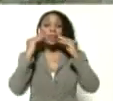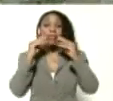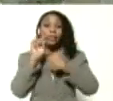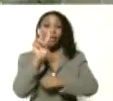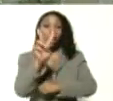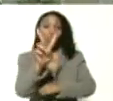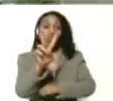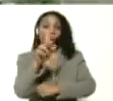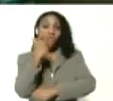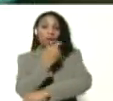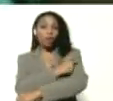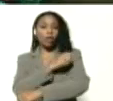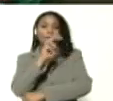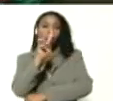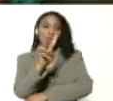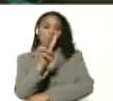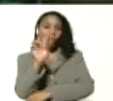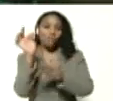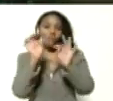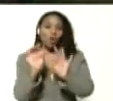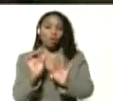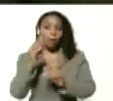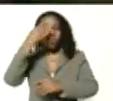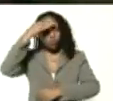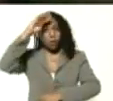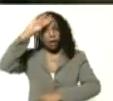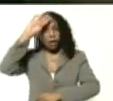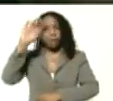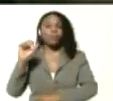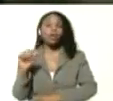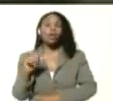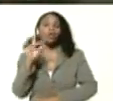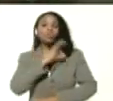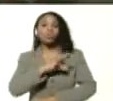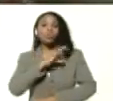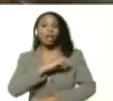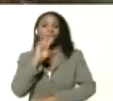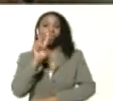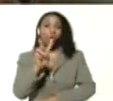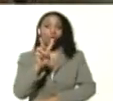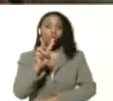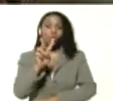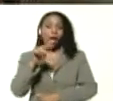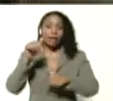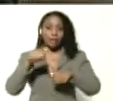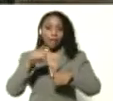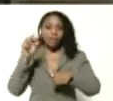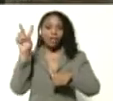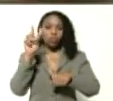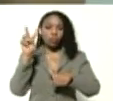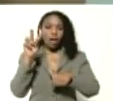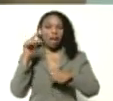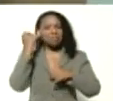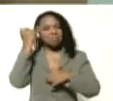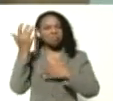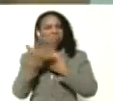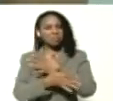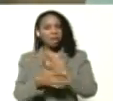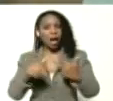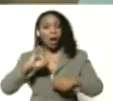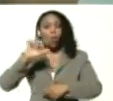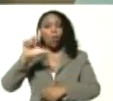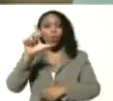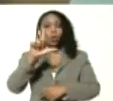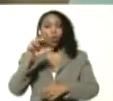vacunas, de los dos candidatos vacunales cubanas, Soberana 2 y Abdala, en Venezuela, con la idea de que en julio ya